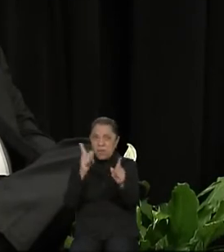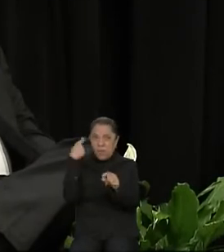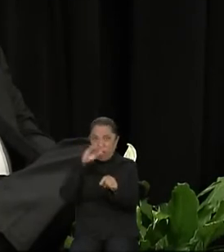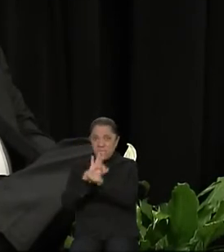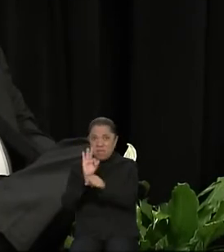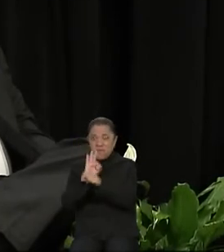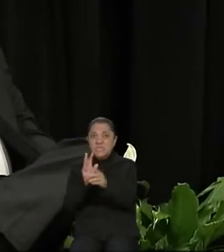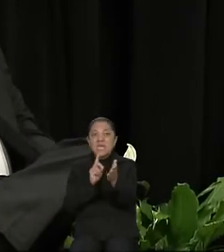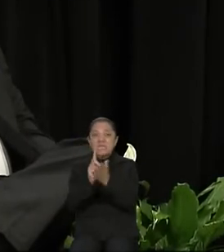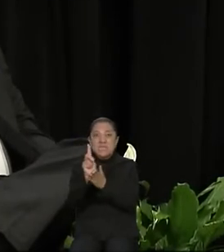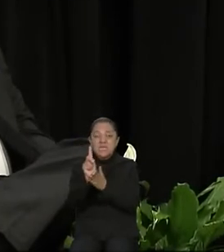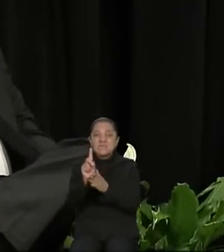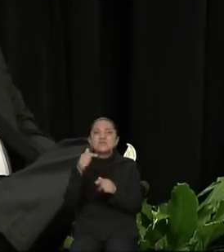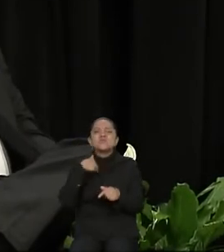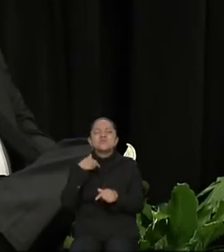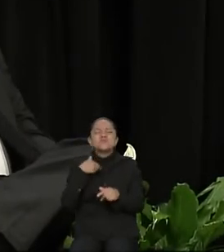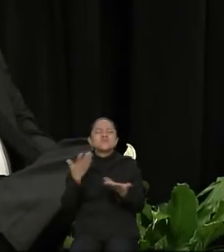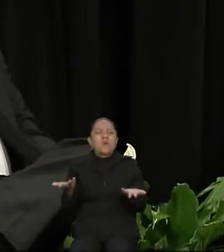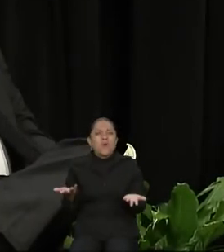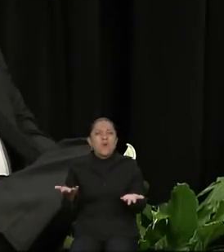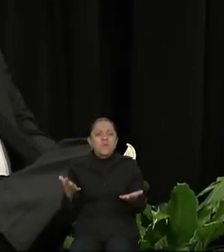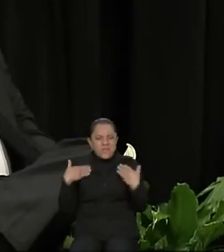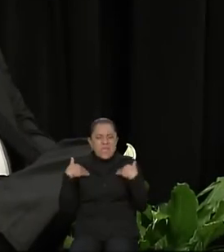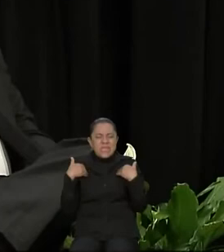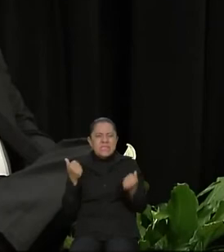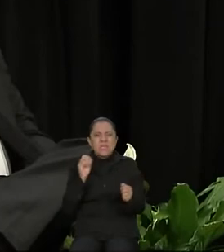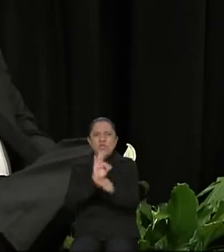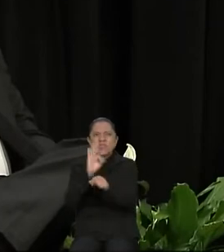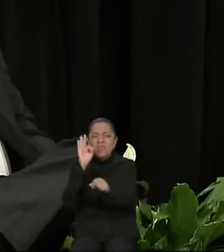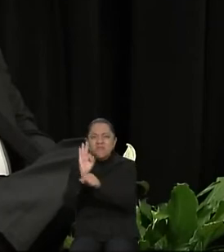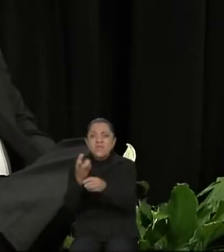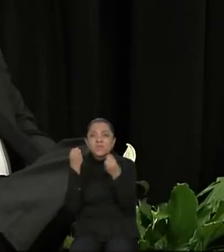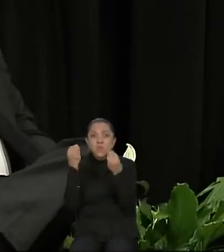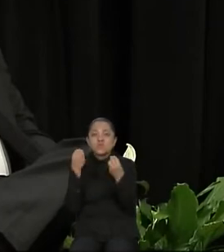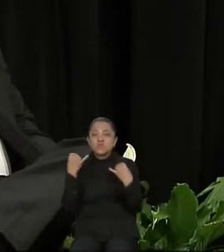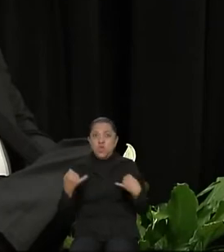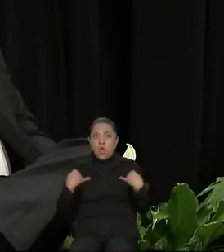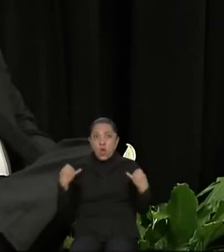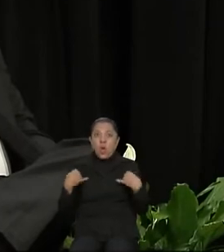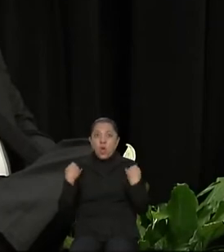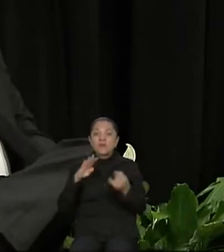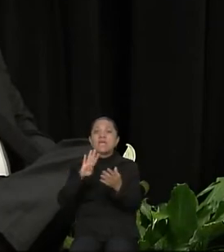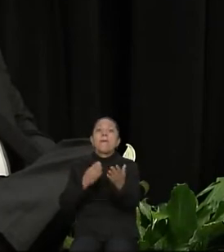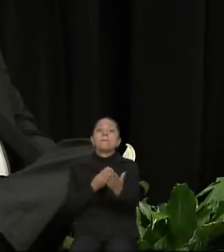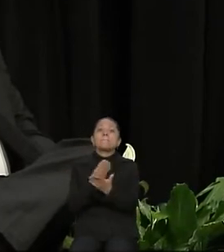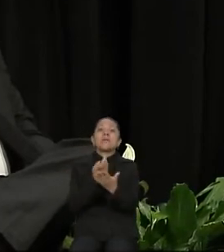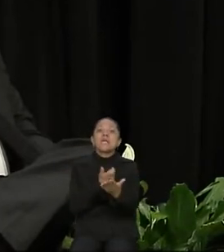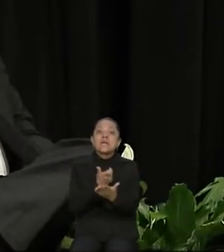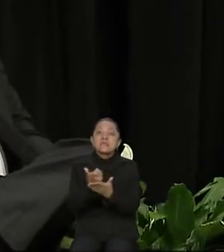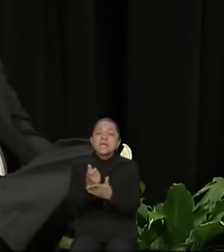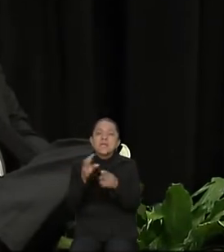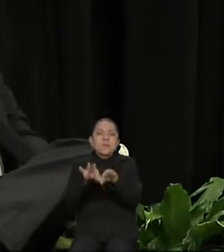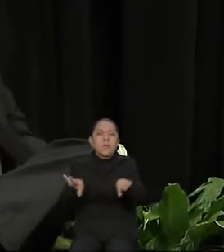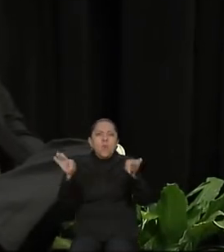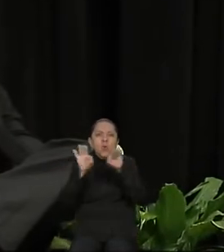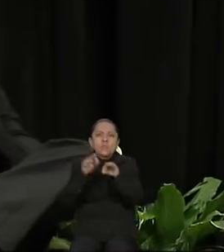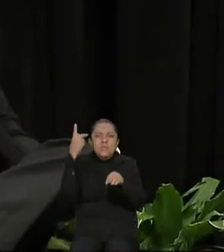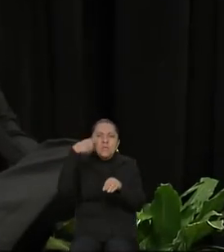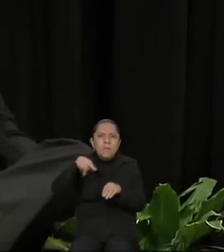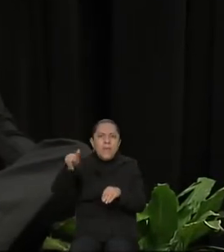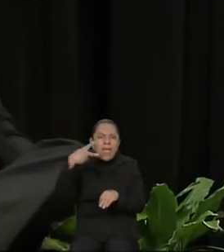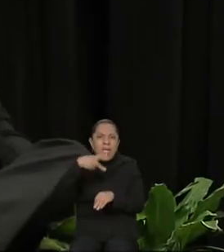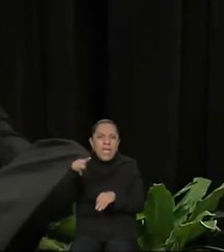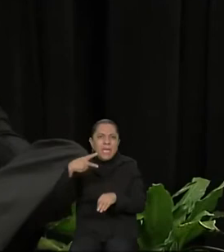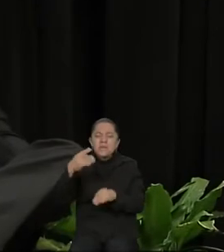tesis de los jóvenes porque la beca salario es importante para ellos, porque es nuestro relevo generacional como hemos hablado siempre.